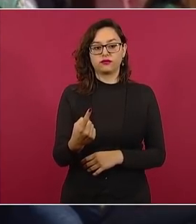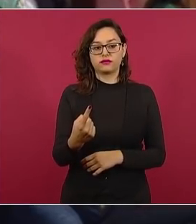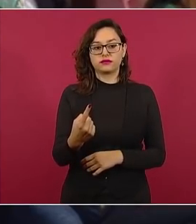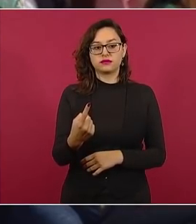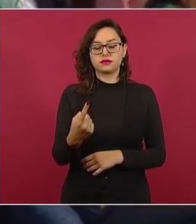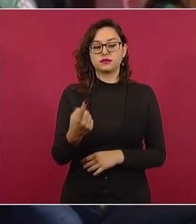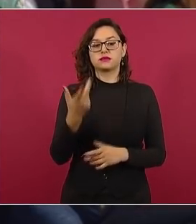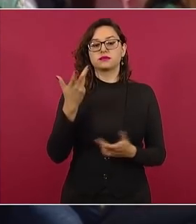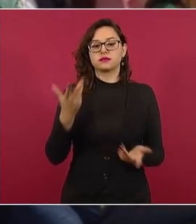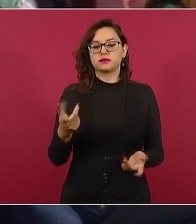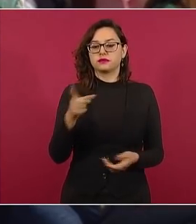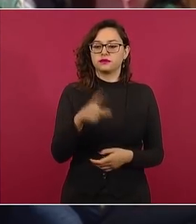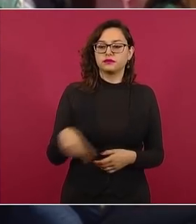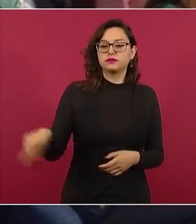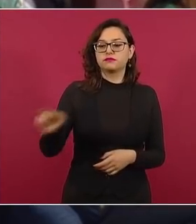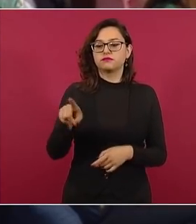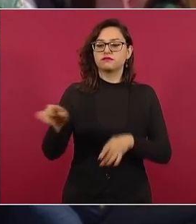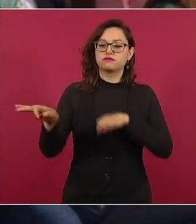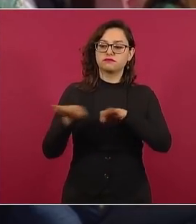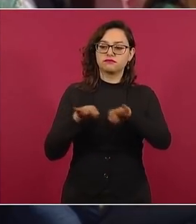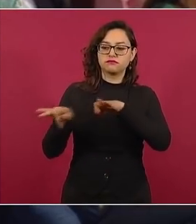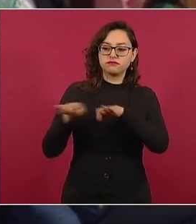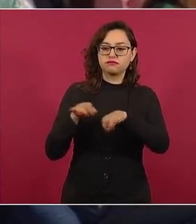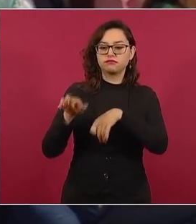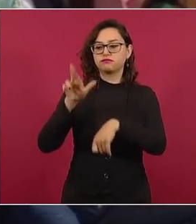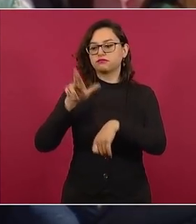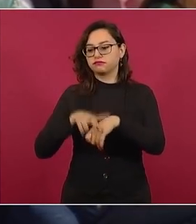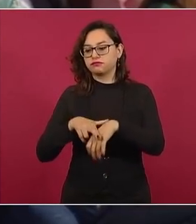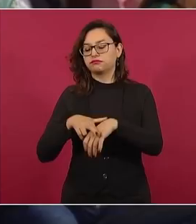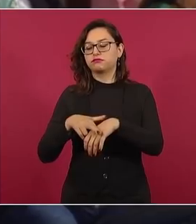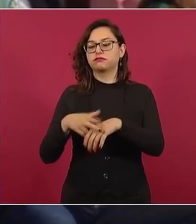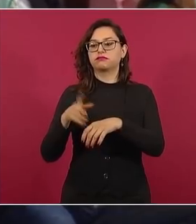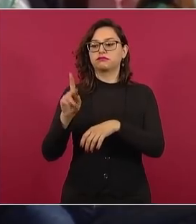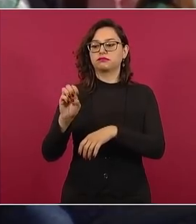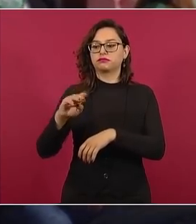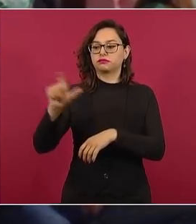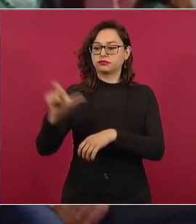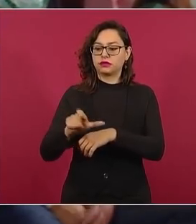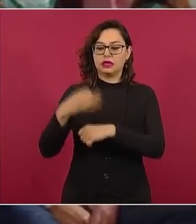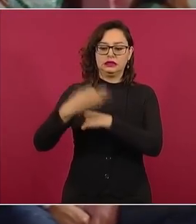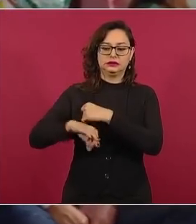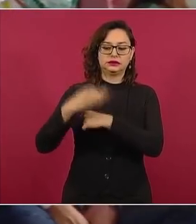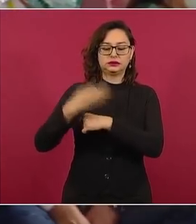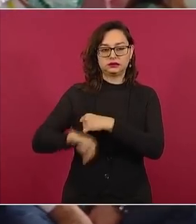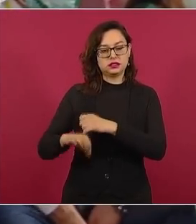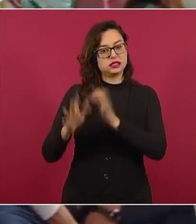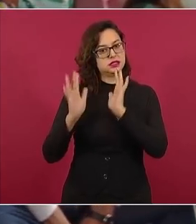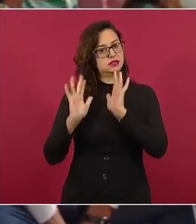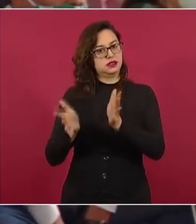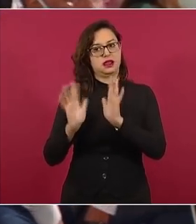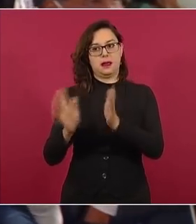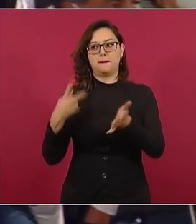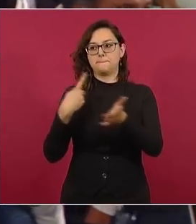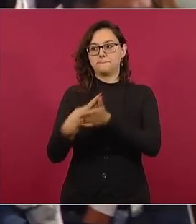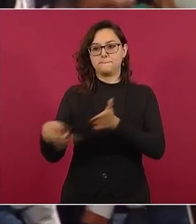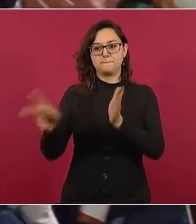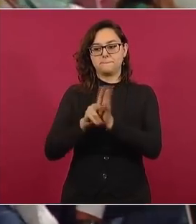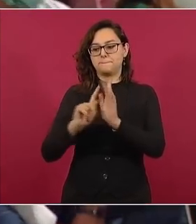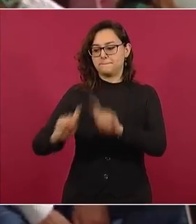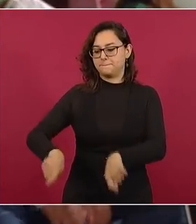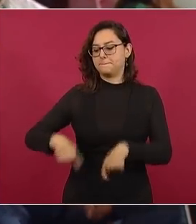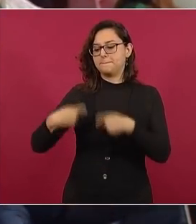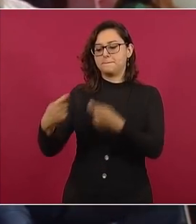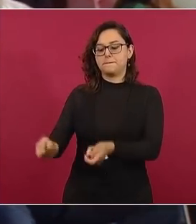los trabajadores transitorios de petróleos mexicanos ya fueran basificados. Usted aquí hizo este compromiso,